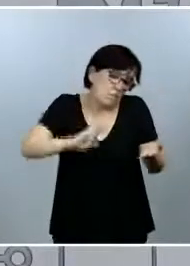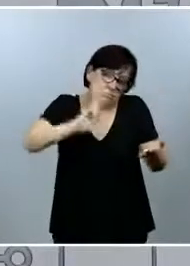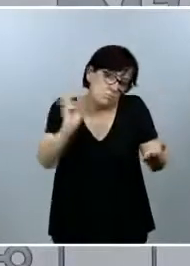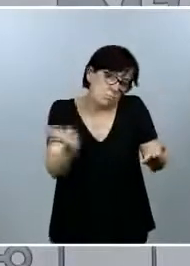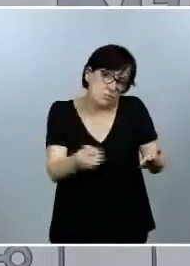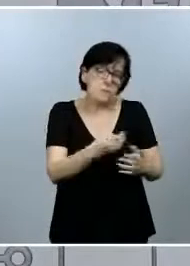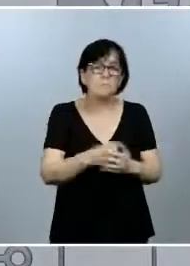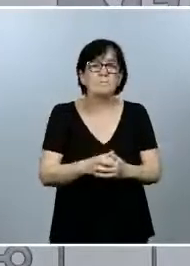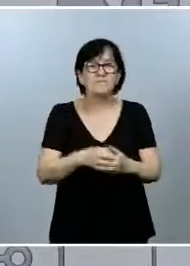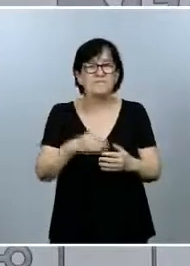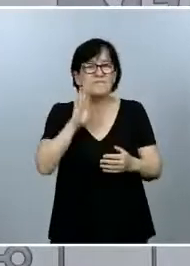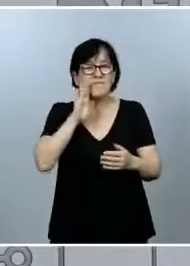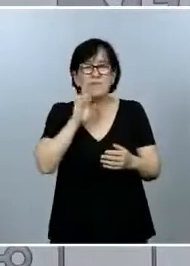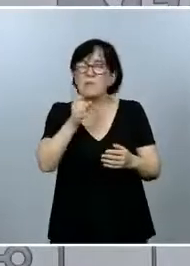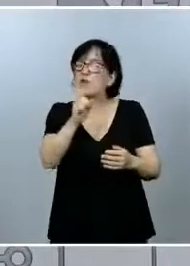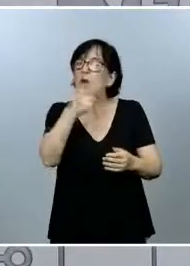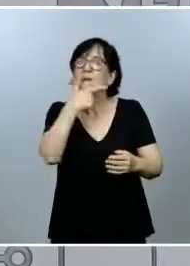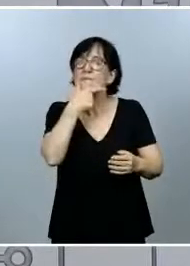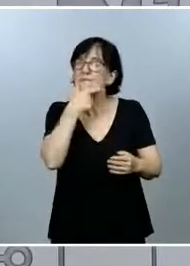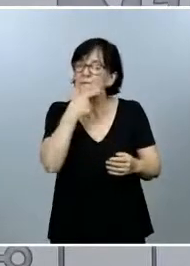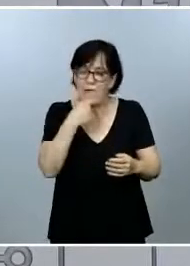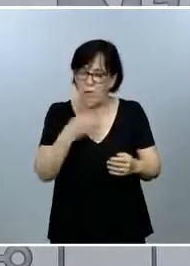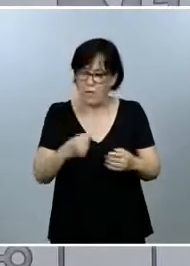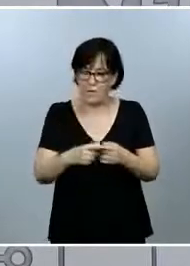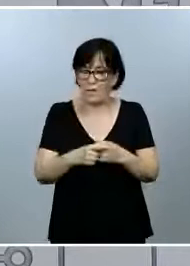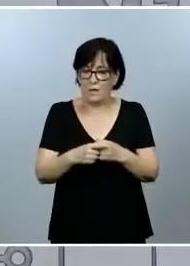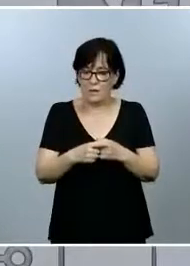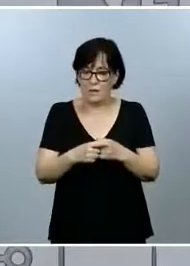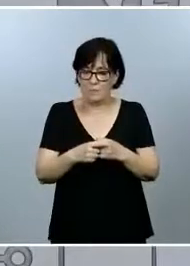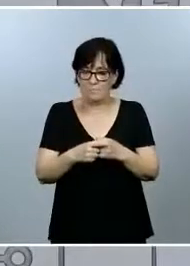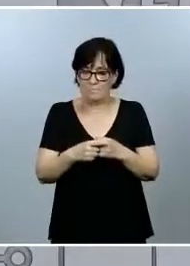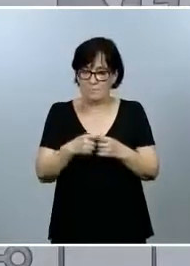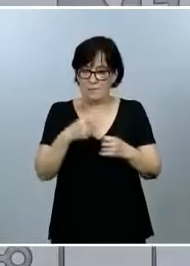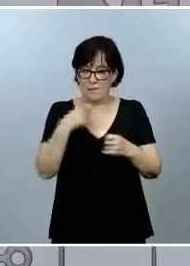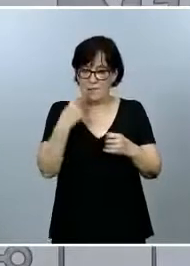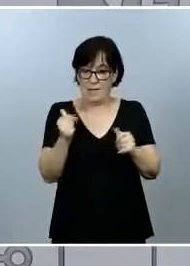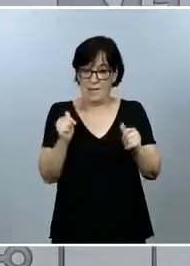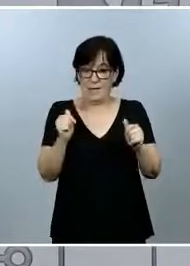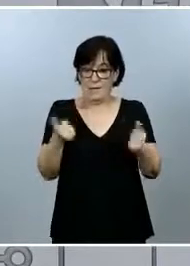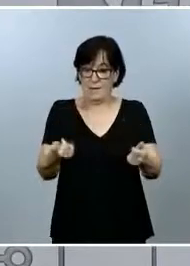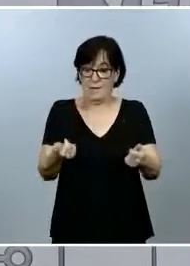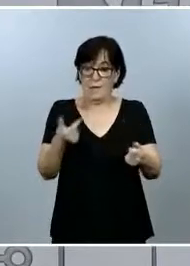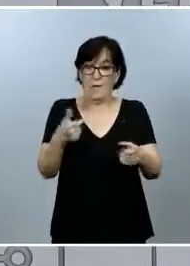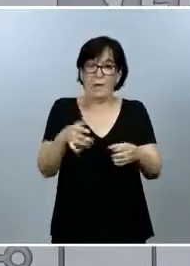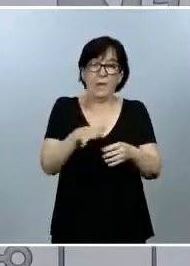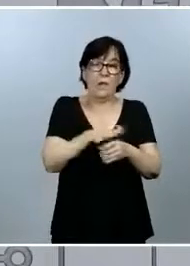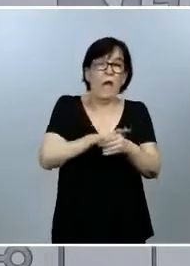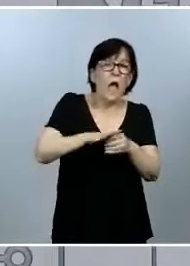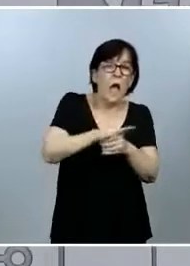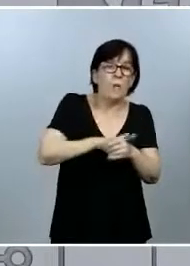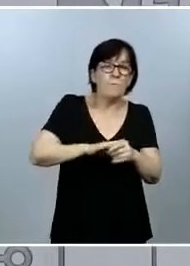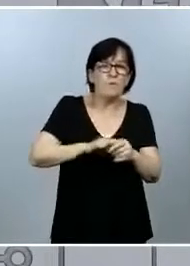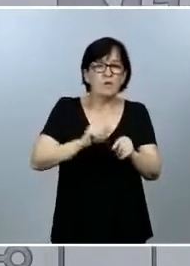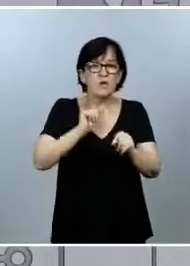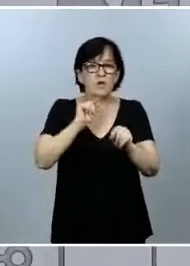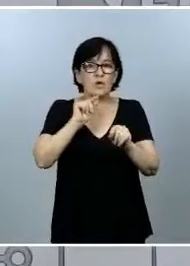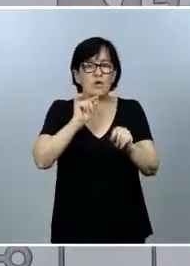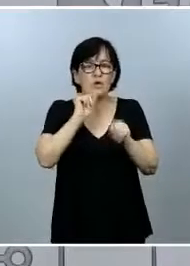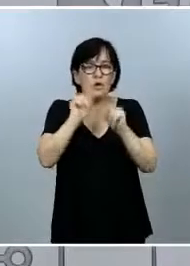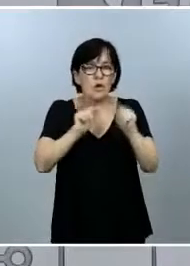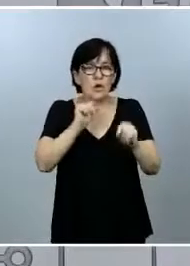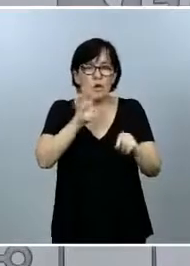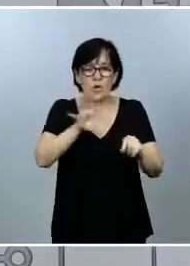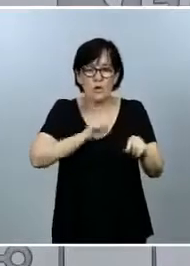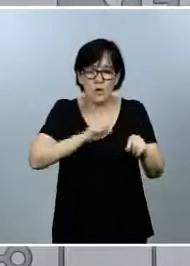Como les digo, no es fácil para aquellos que manifiestan posible ámbito de infección el ámbito